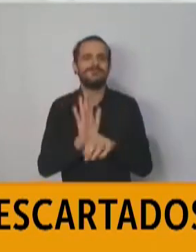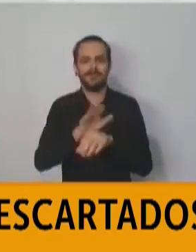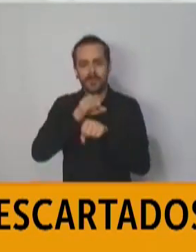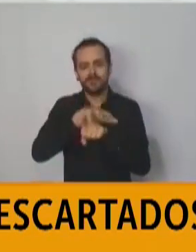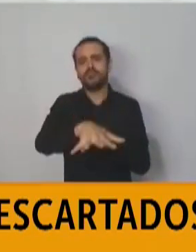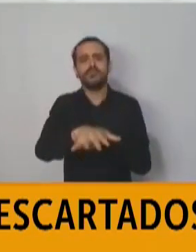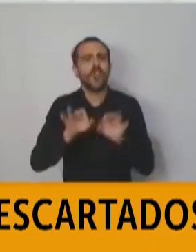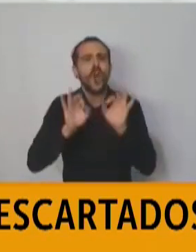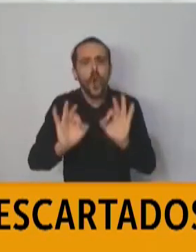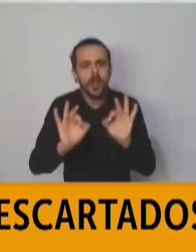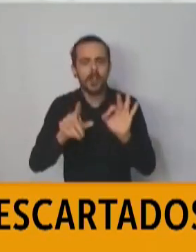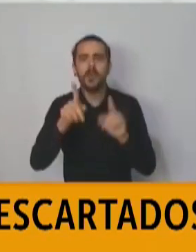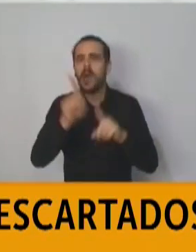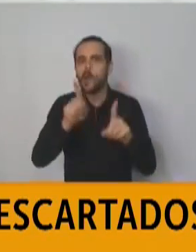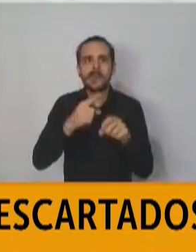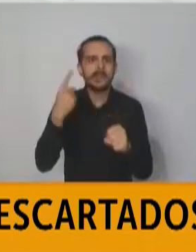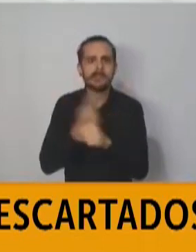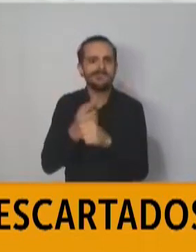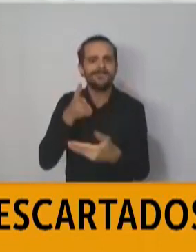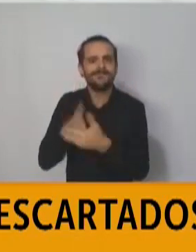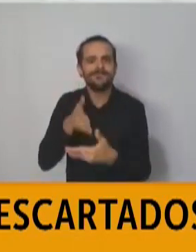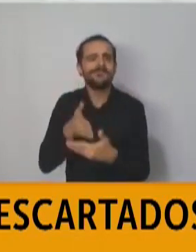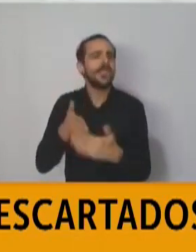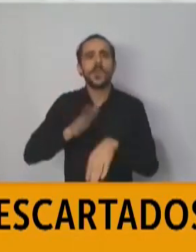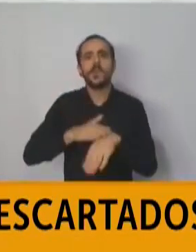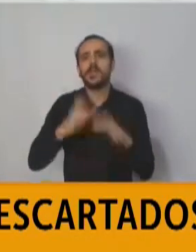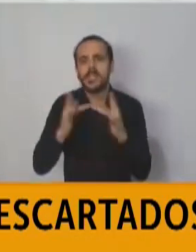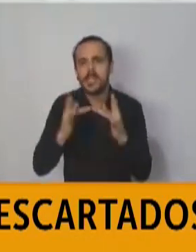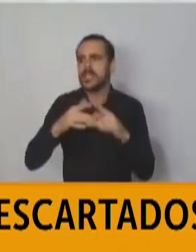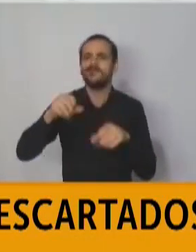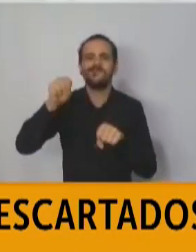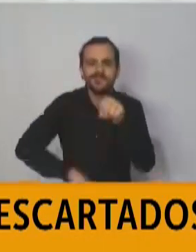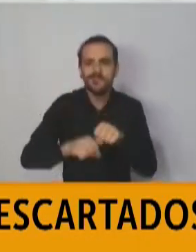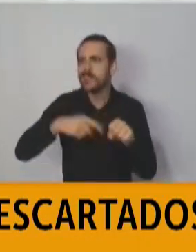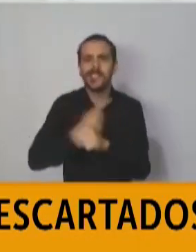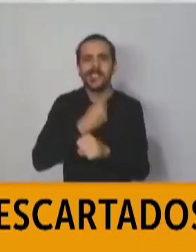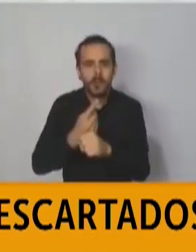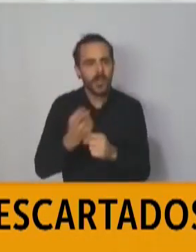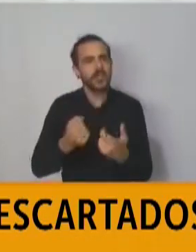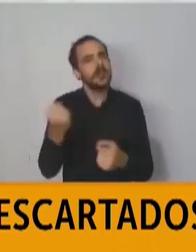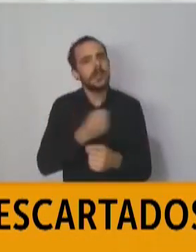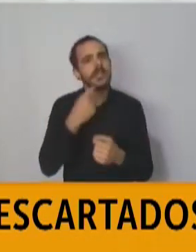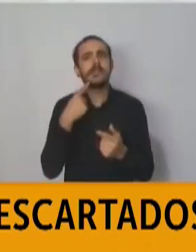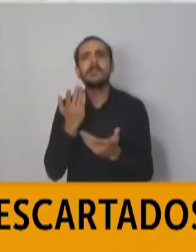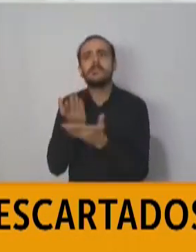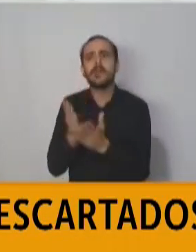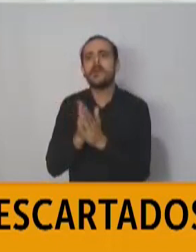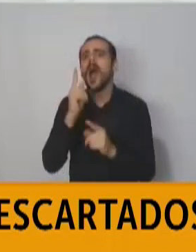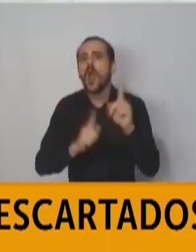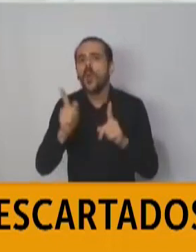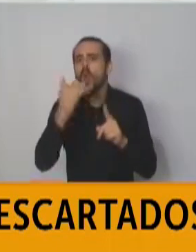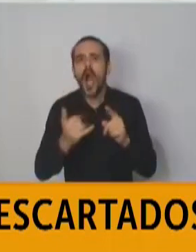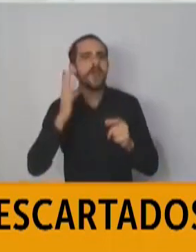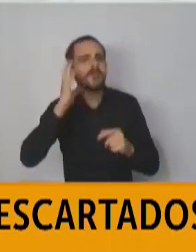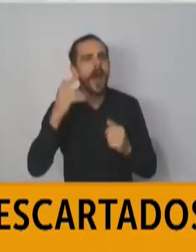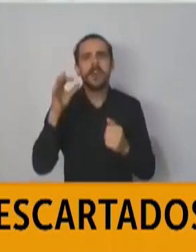a nuestras plataformas digitales y a los medios que más fuerza pueden tener a la hora de acercar